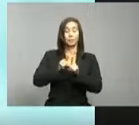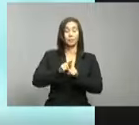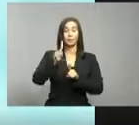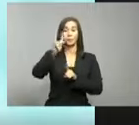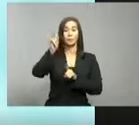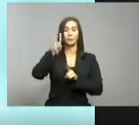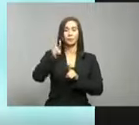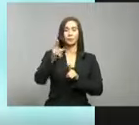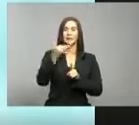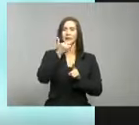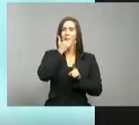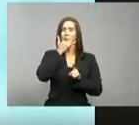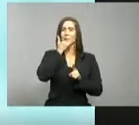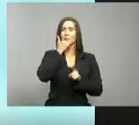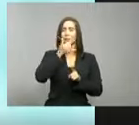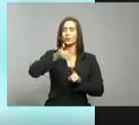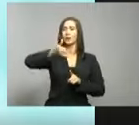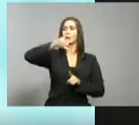agradecería aunque sea posterior.